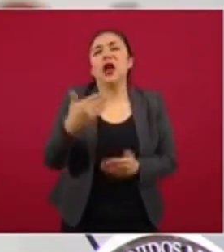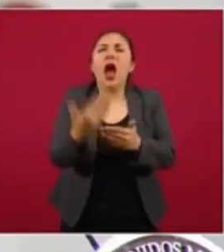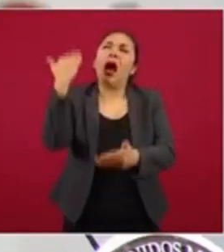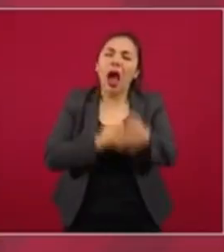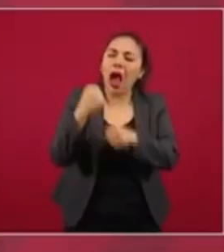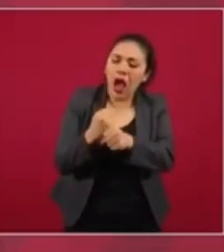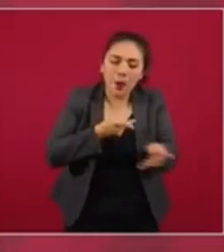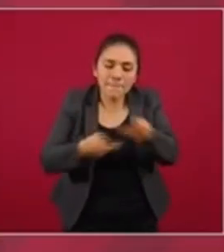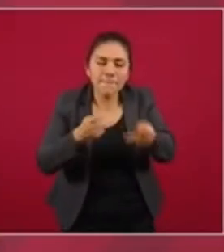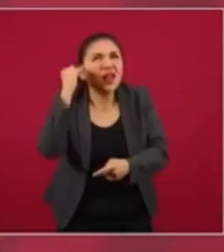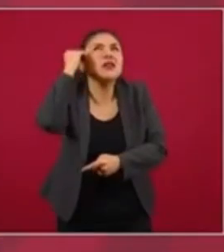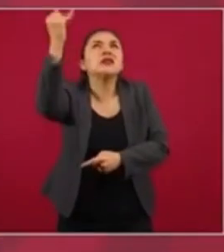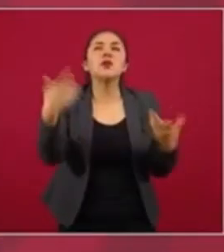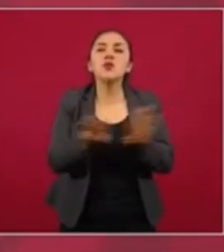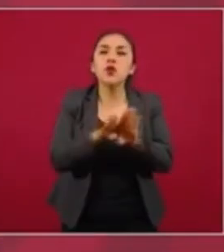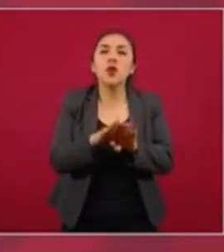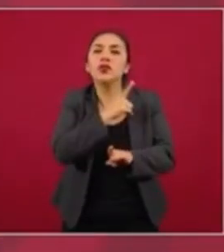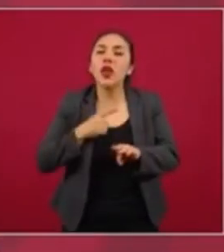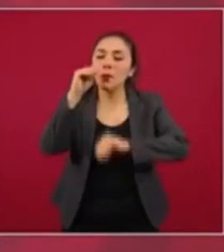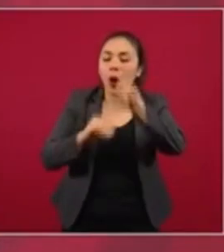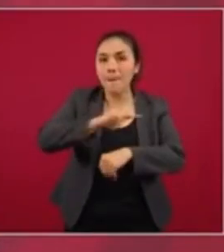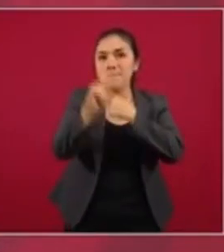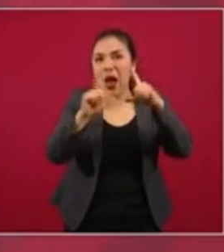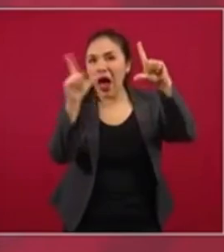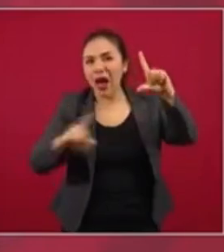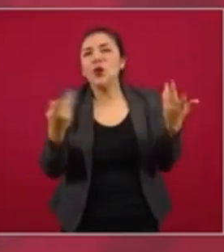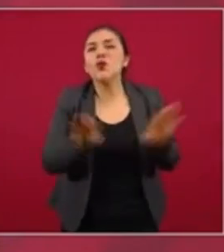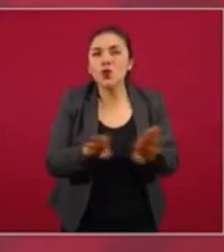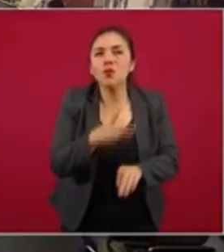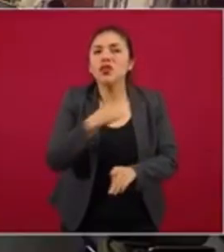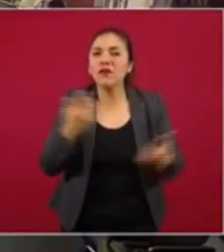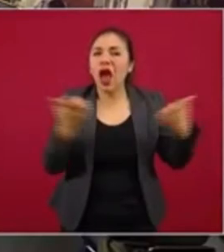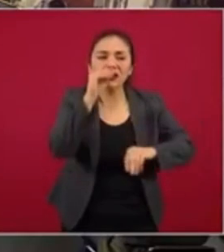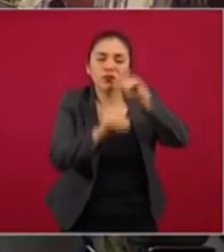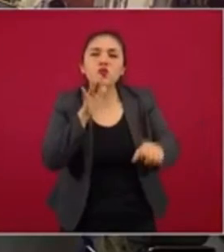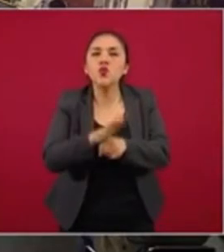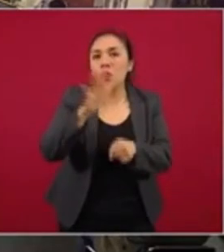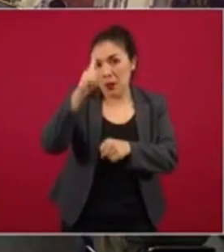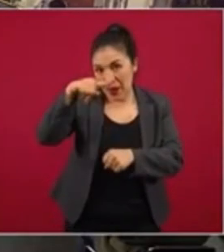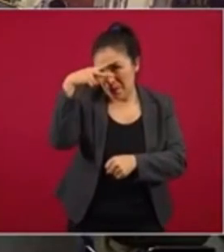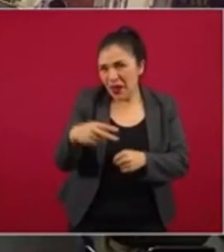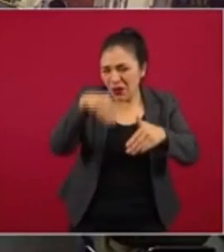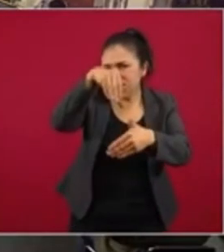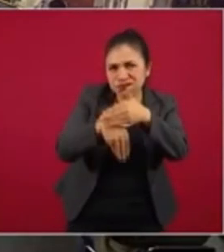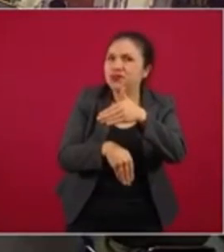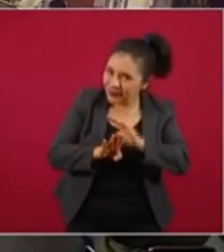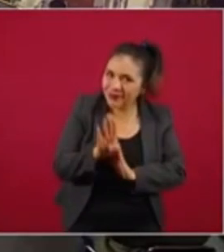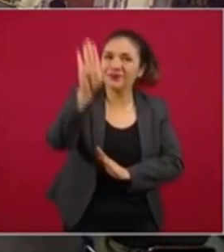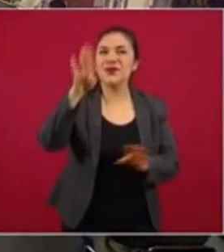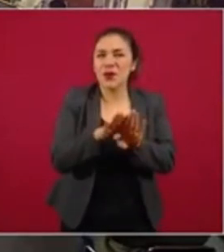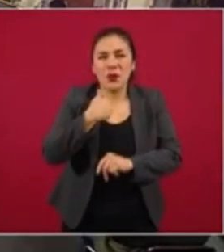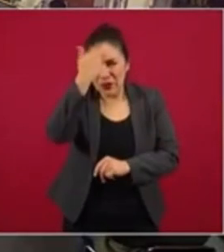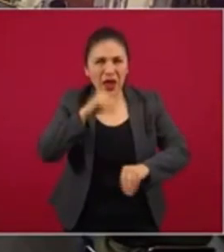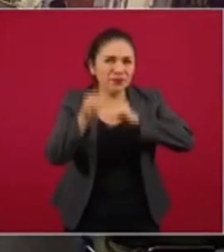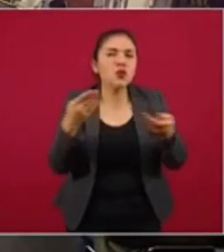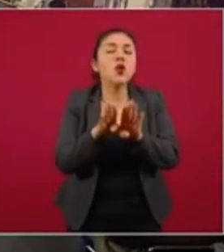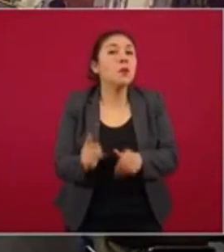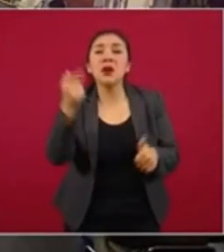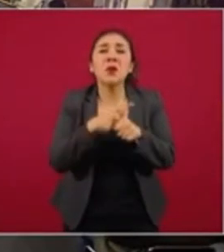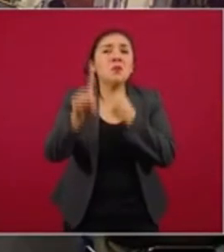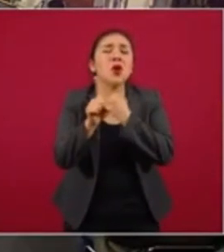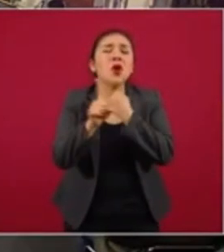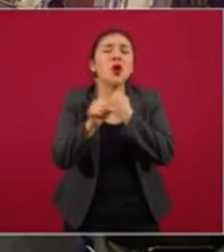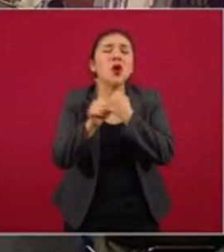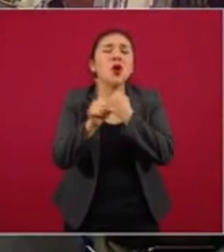llevábamos años imaginando cómo debía ser el país, qué se tenía que hacer para sacar a México de la decadencia, sabíamos perfectamente que el principal